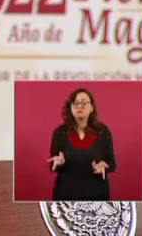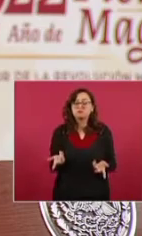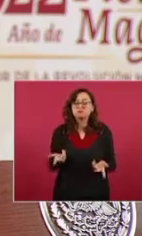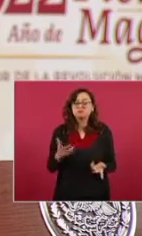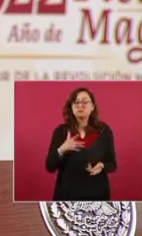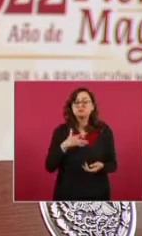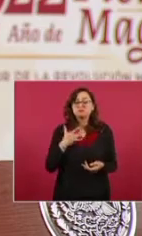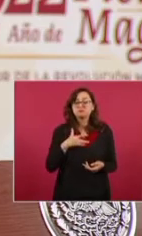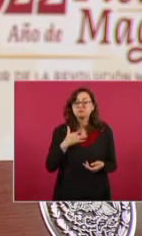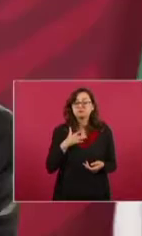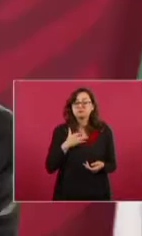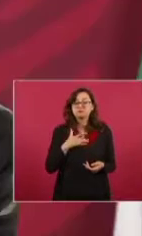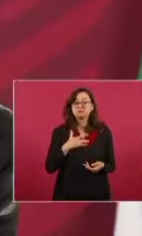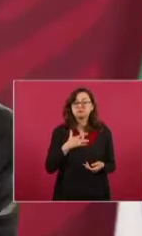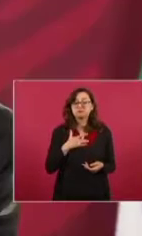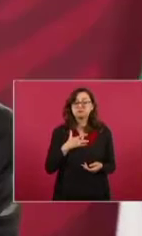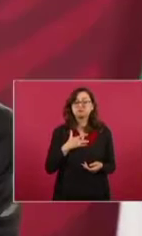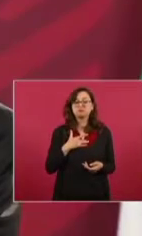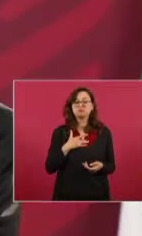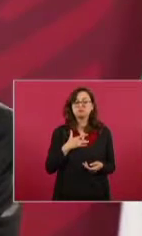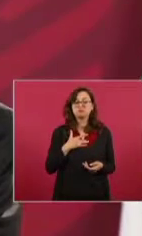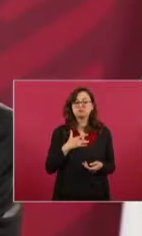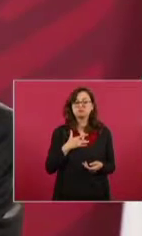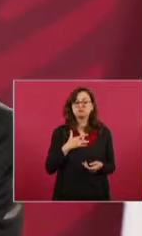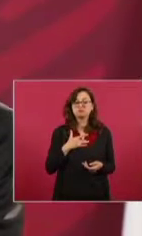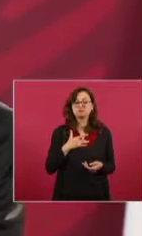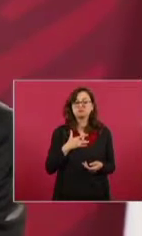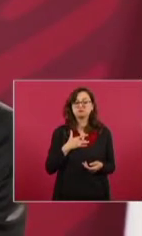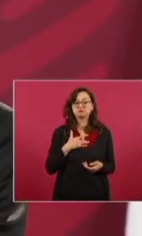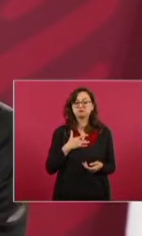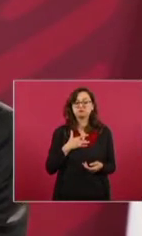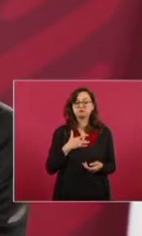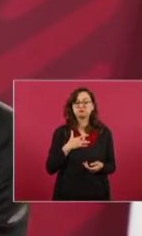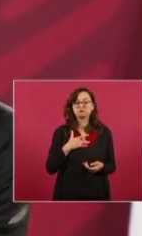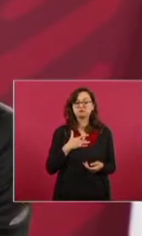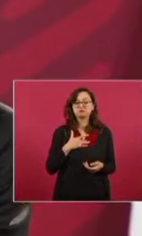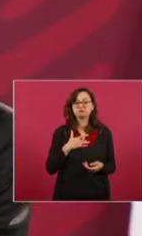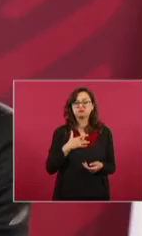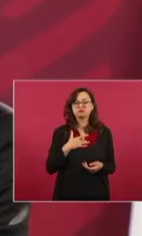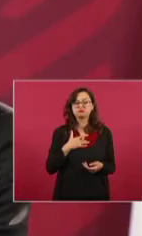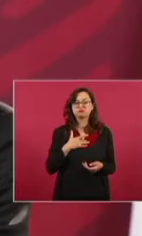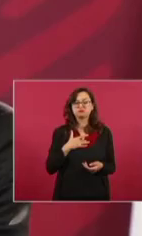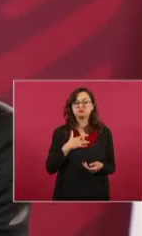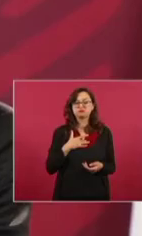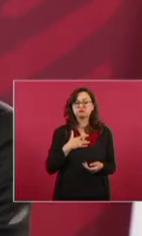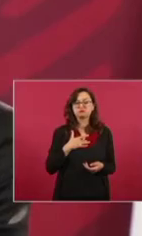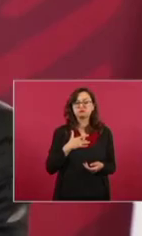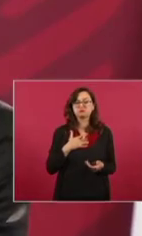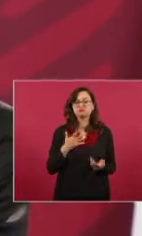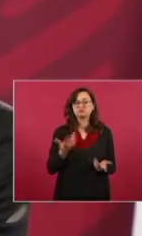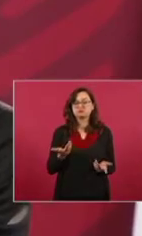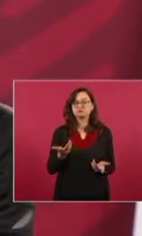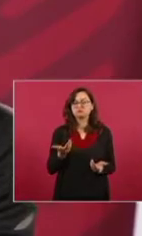hable,